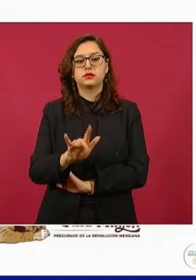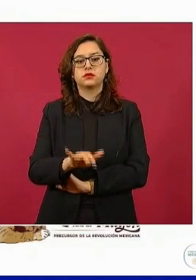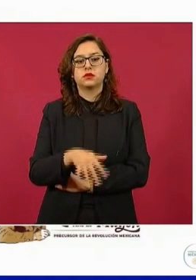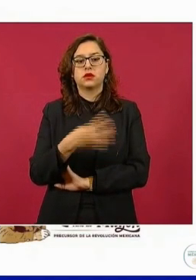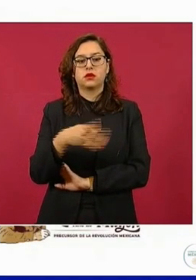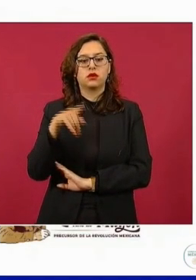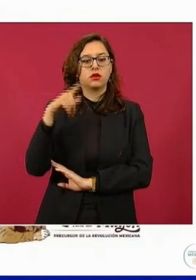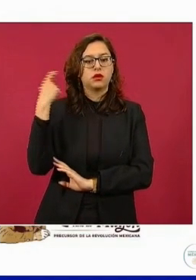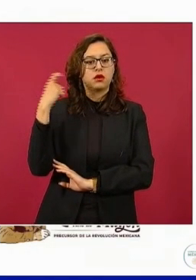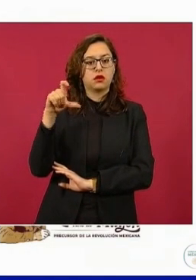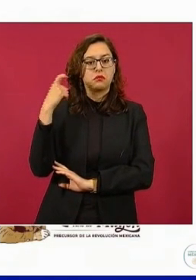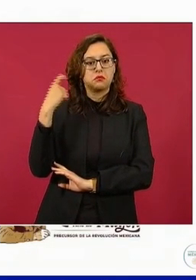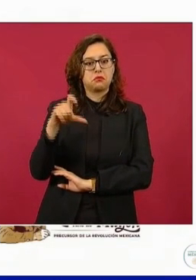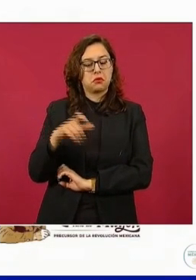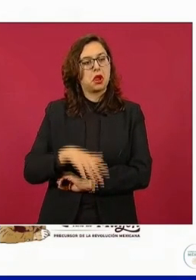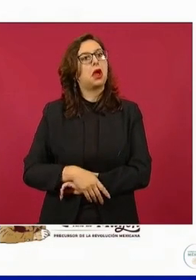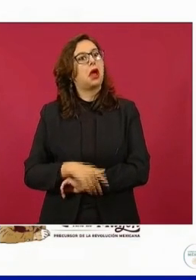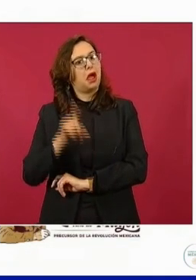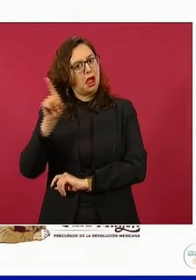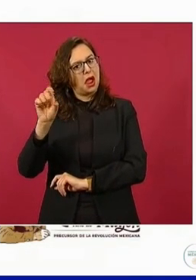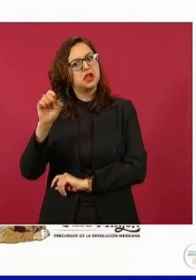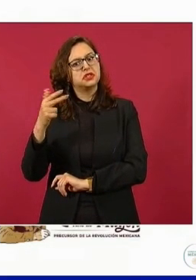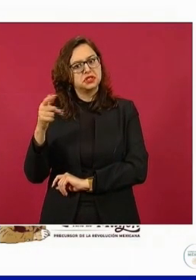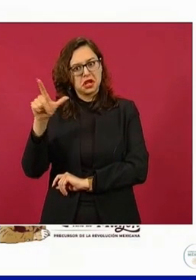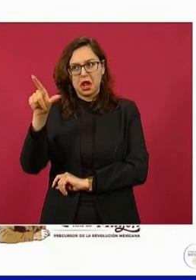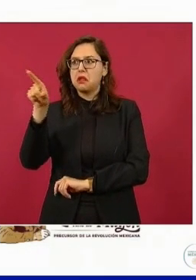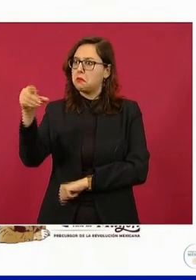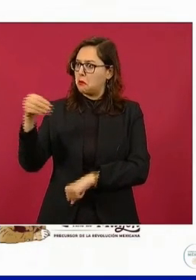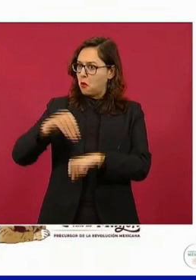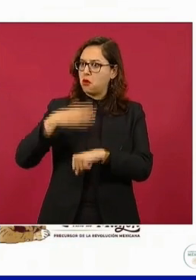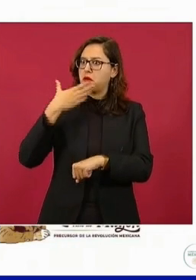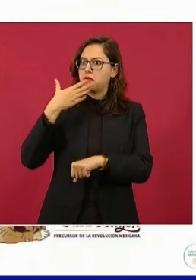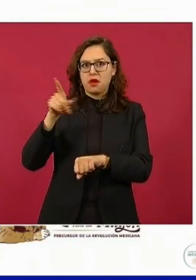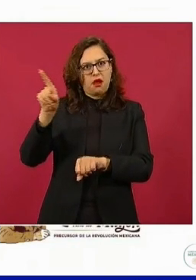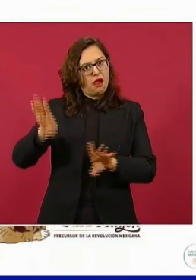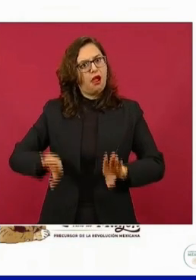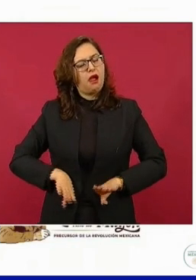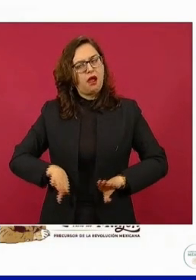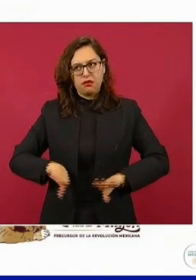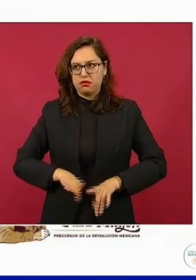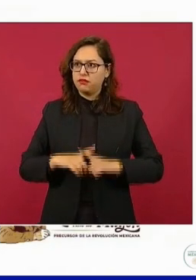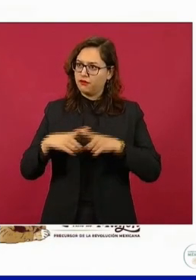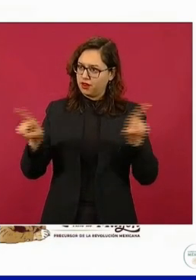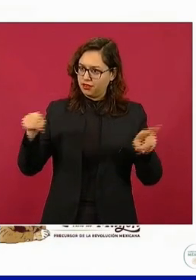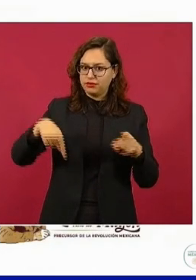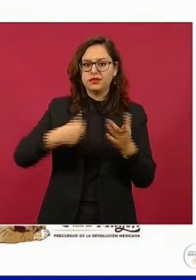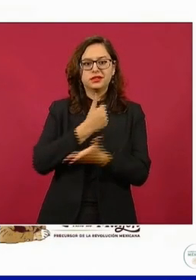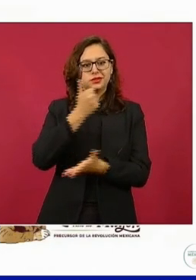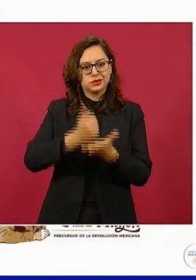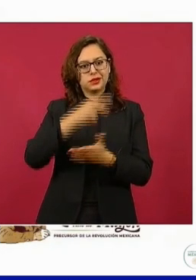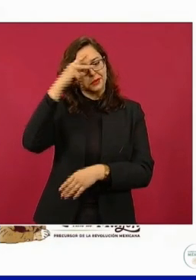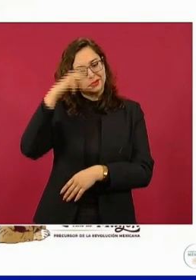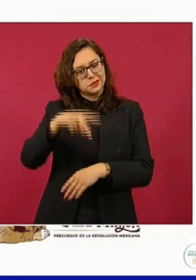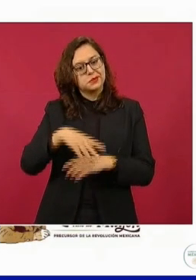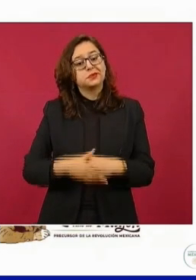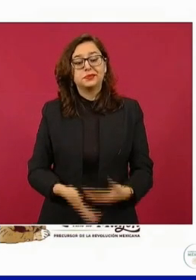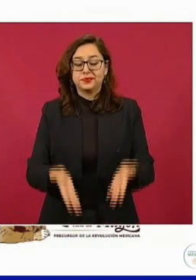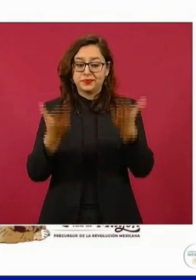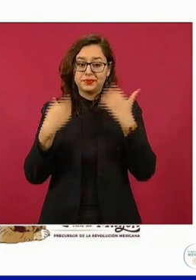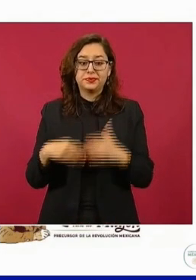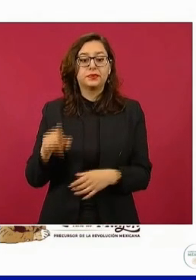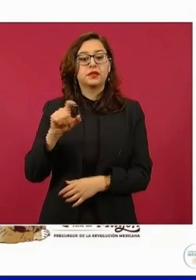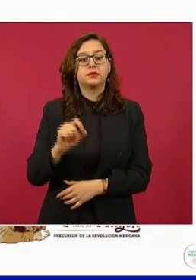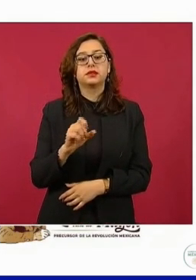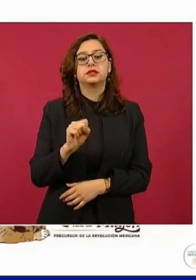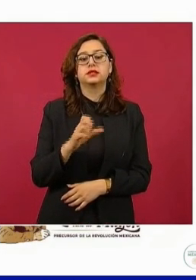Querétaro, Querétaro, mira, ahí sí se portan bien. Y 20.69 de franquicia Pemex en San Juan del Río, Querétaro,